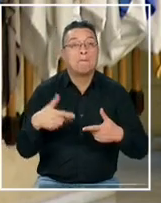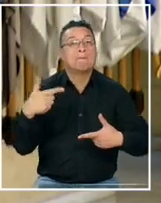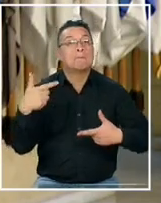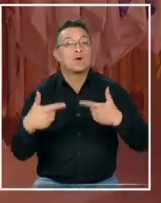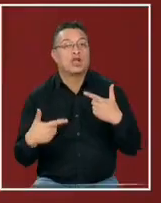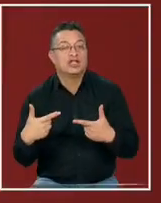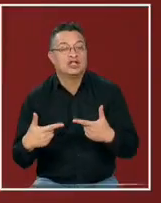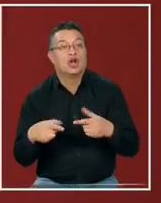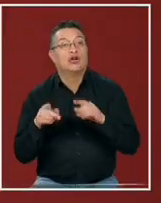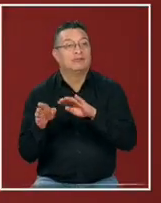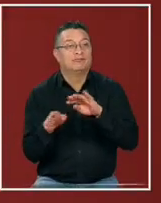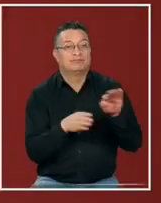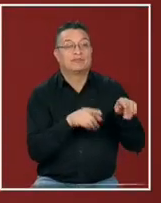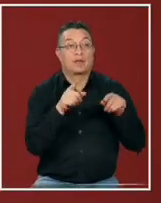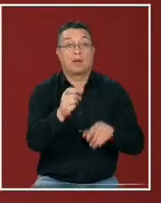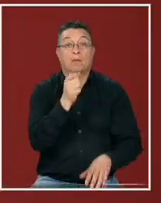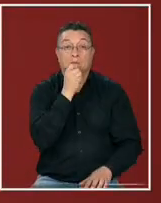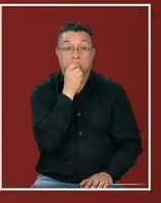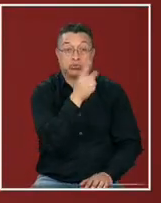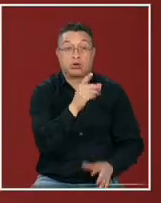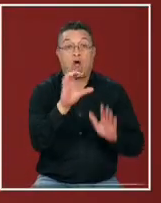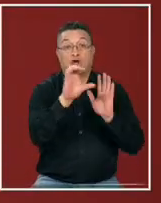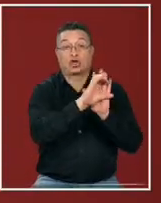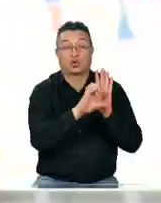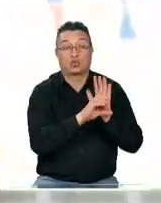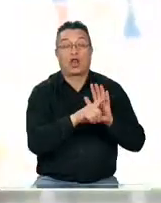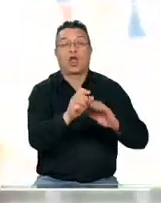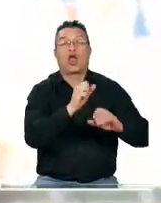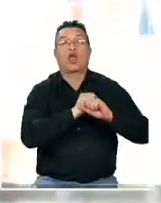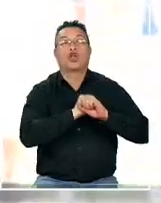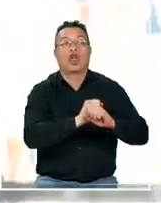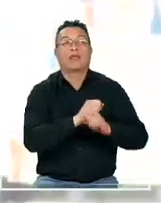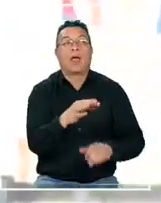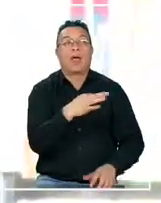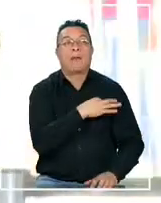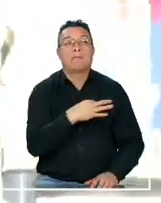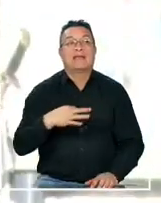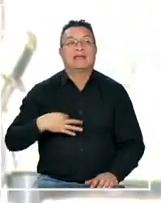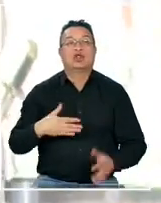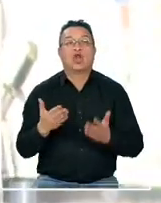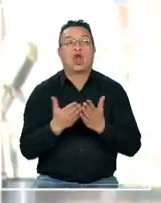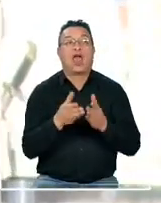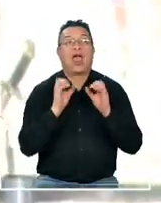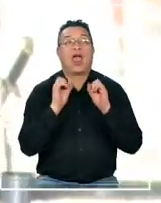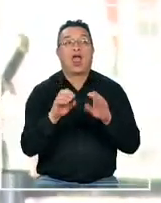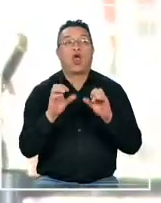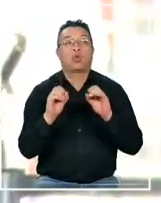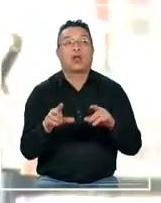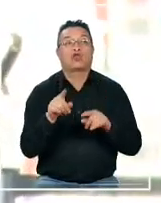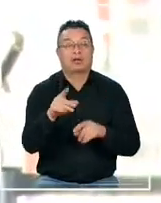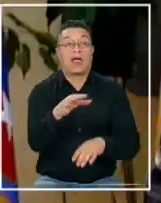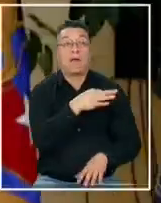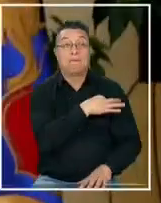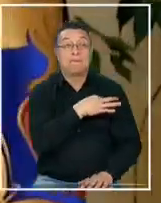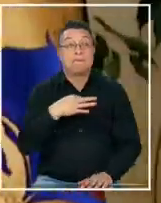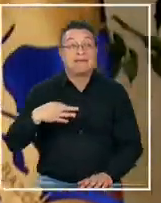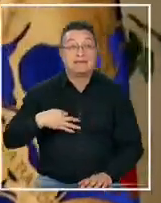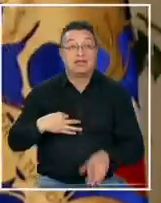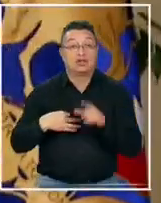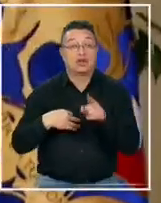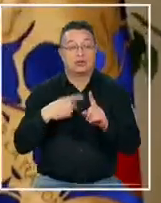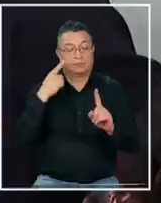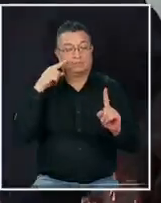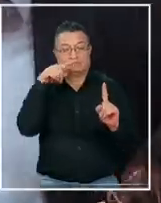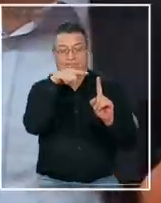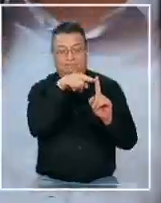porque se habla de esta acusación constitucional en contra del ministro de Educación, el ministro que ha sido